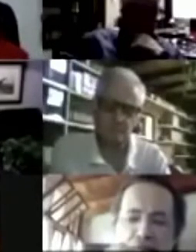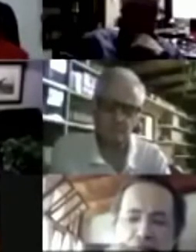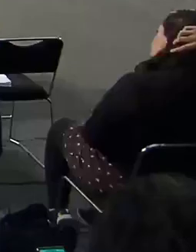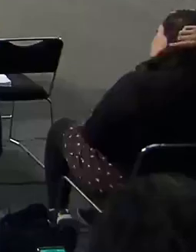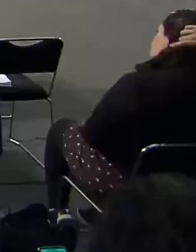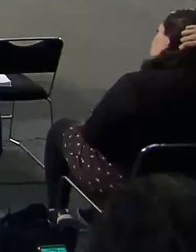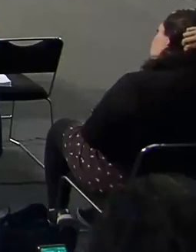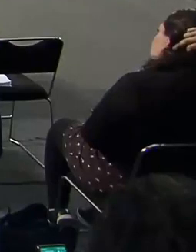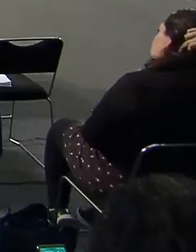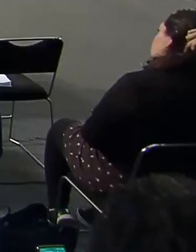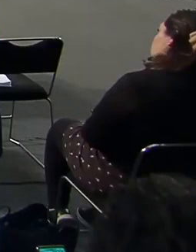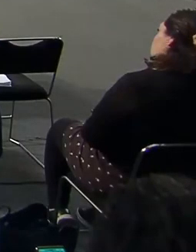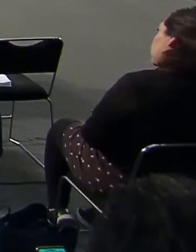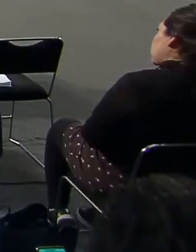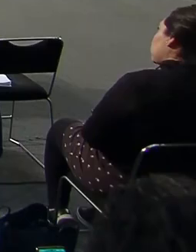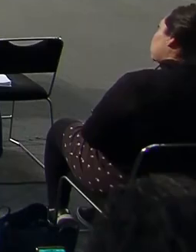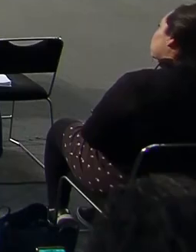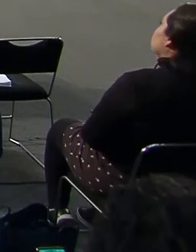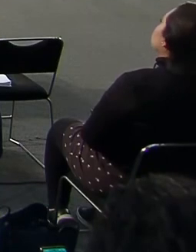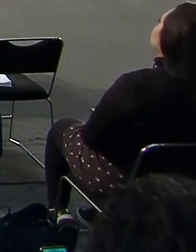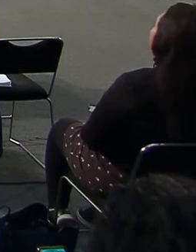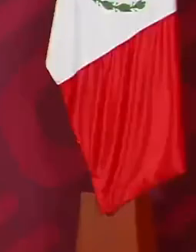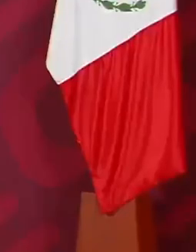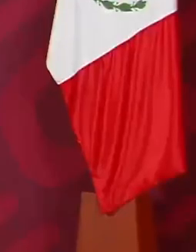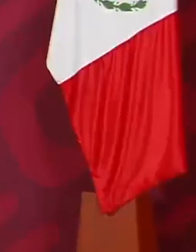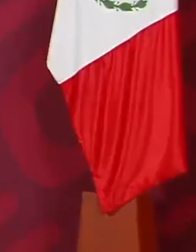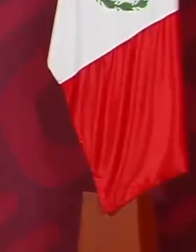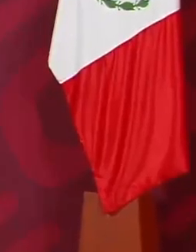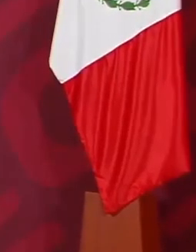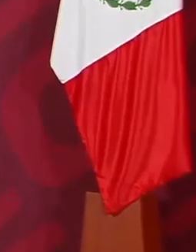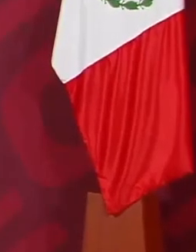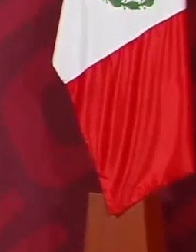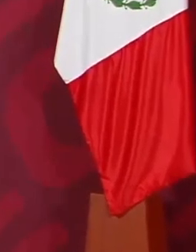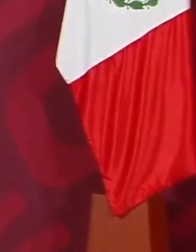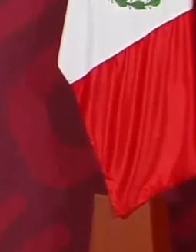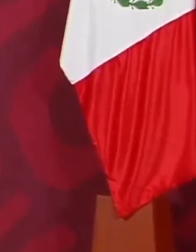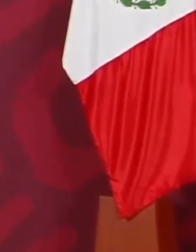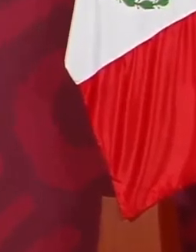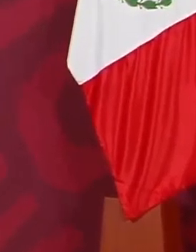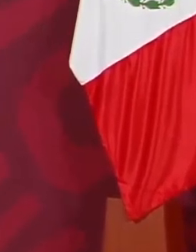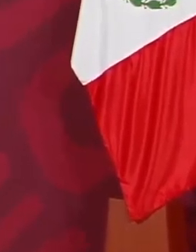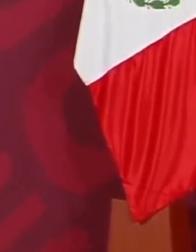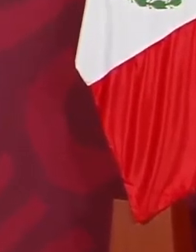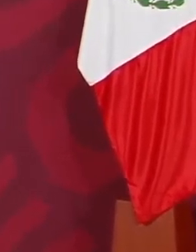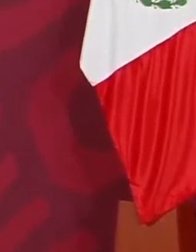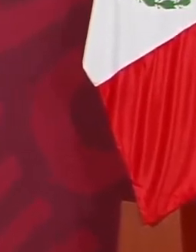aquí también, porque ha sucedido sistemáticamente. O sea, yo soy… Esto que estamos… Al paralelo,